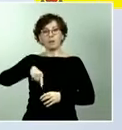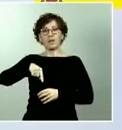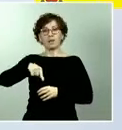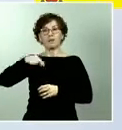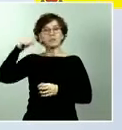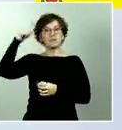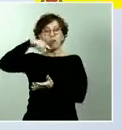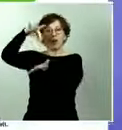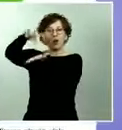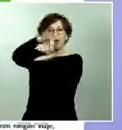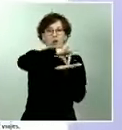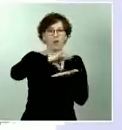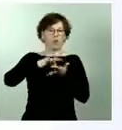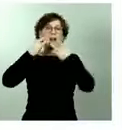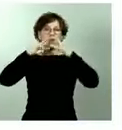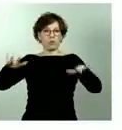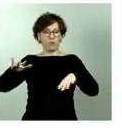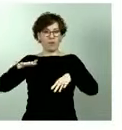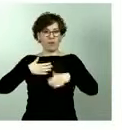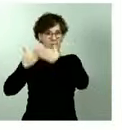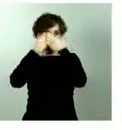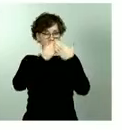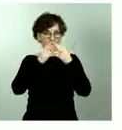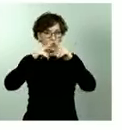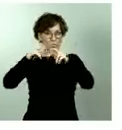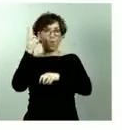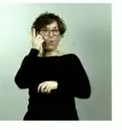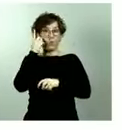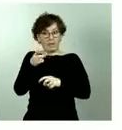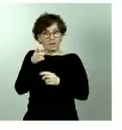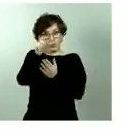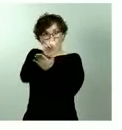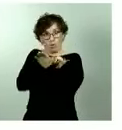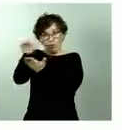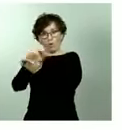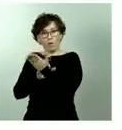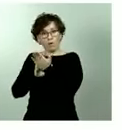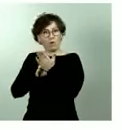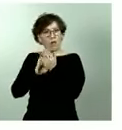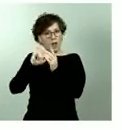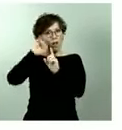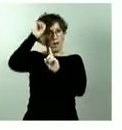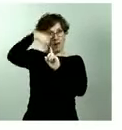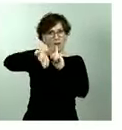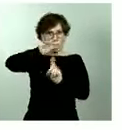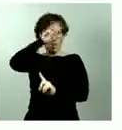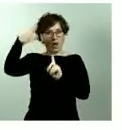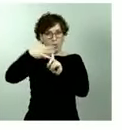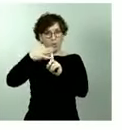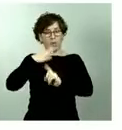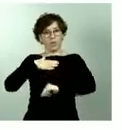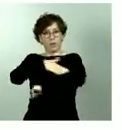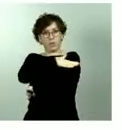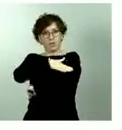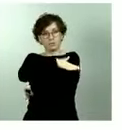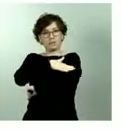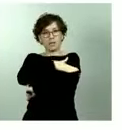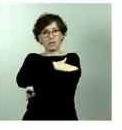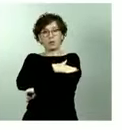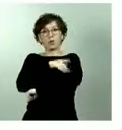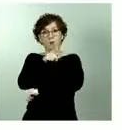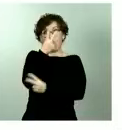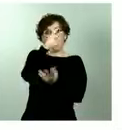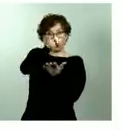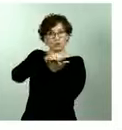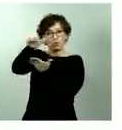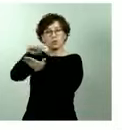que se encuentra disponible diariamente en la página del Ministerio, nos permite comprobar que la movilidad continúa siendo